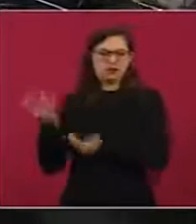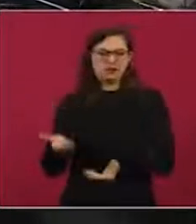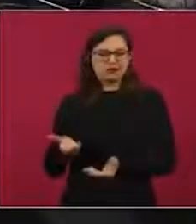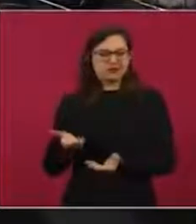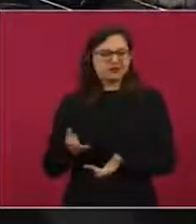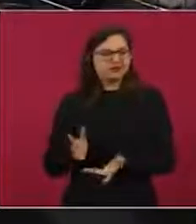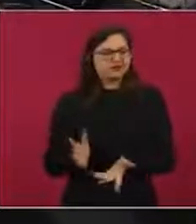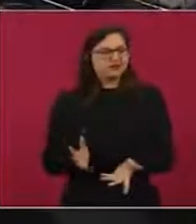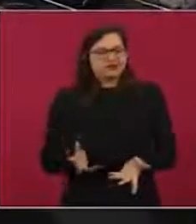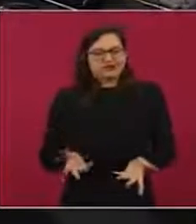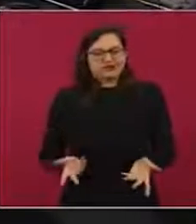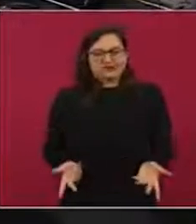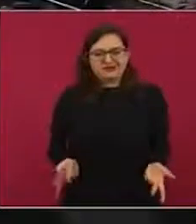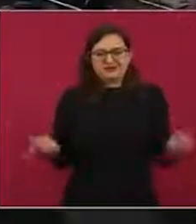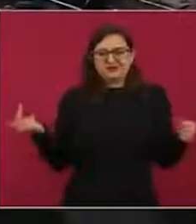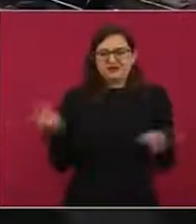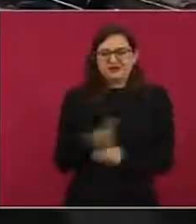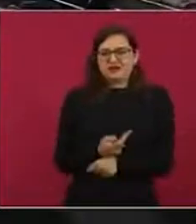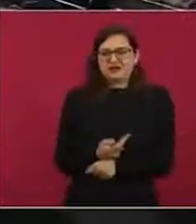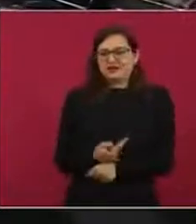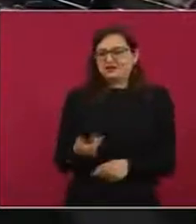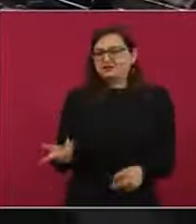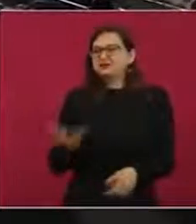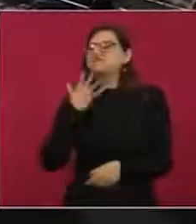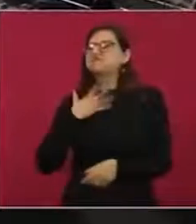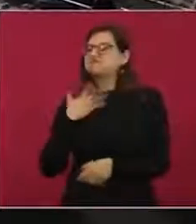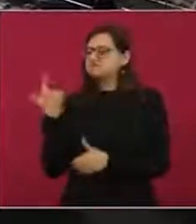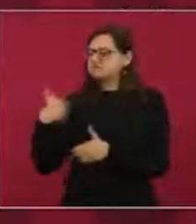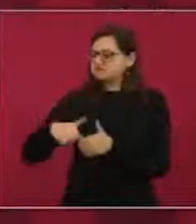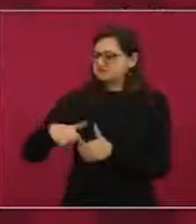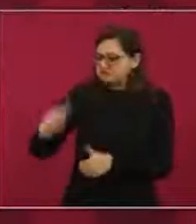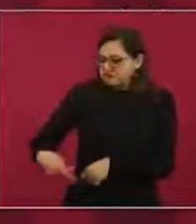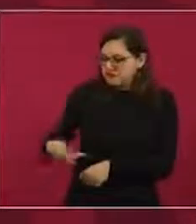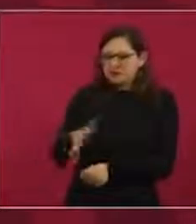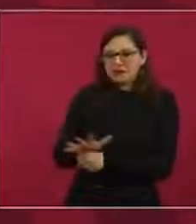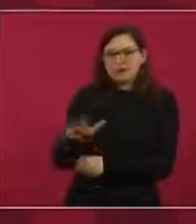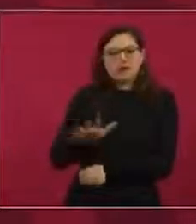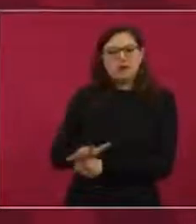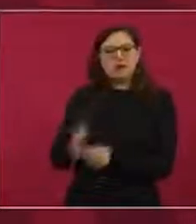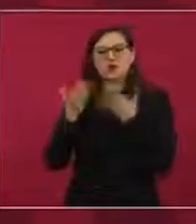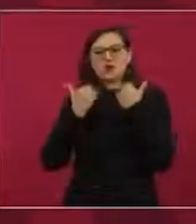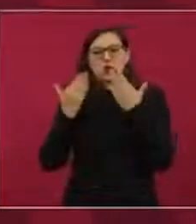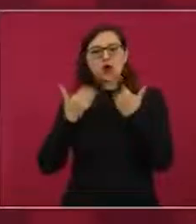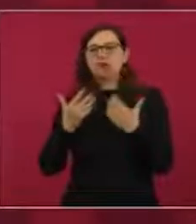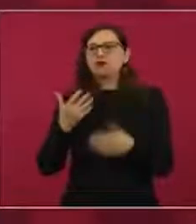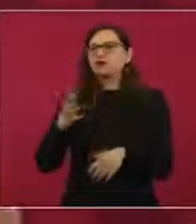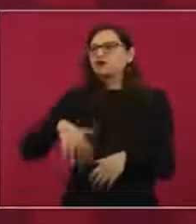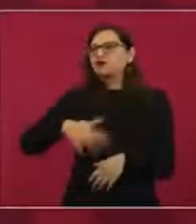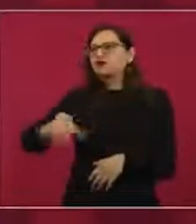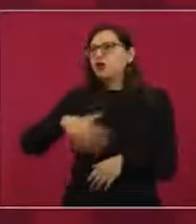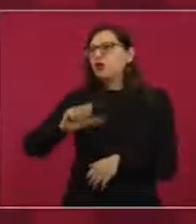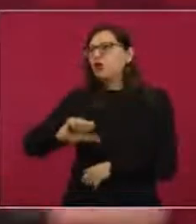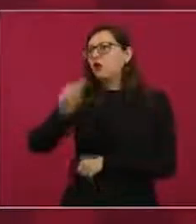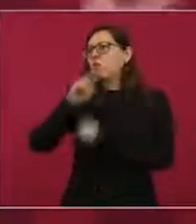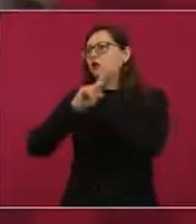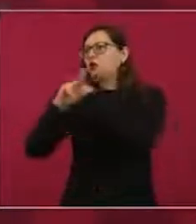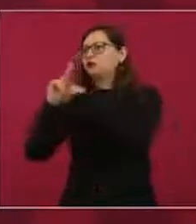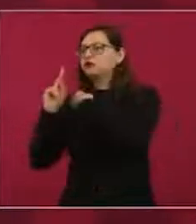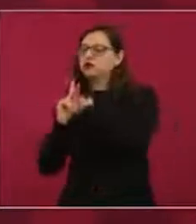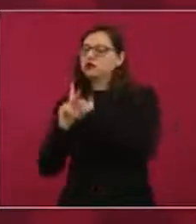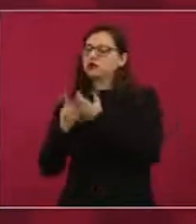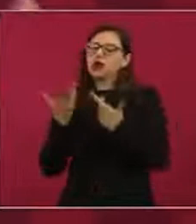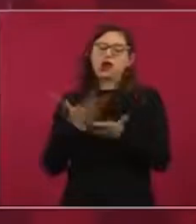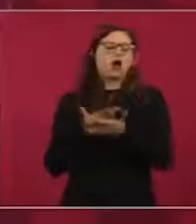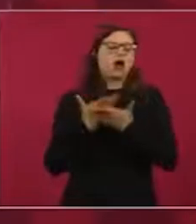ser autosuficientes en gasolinas y empezamos a comprar gasolinas. Ahora queremos ser